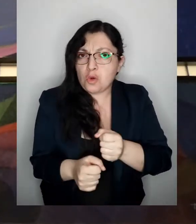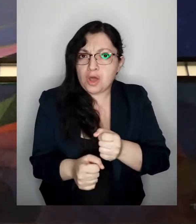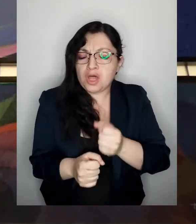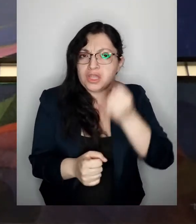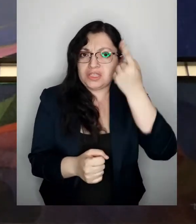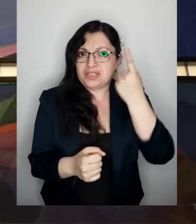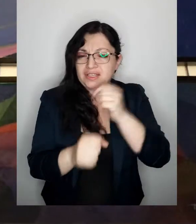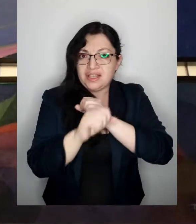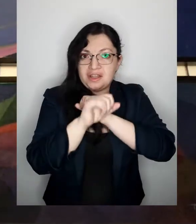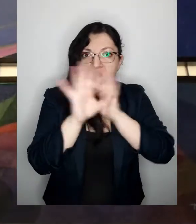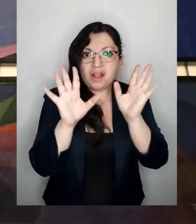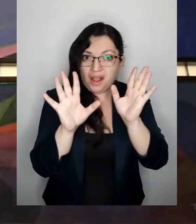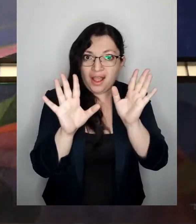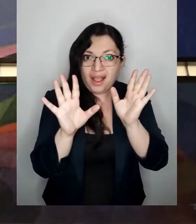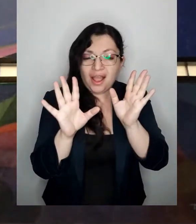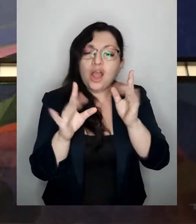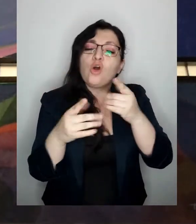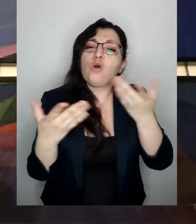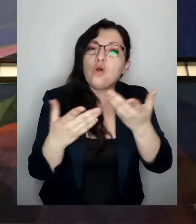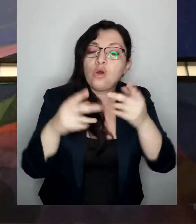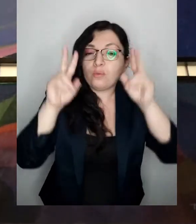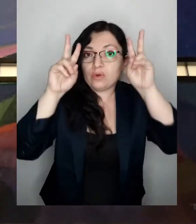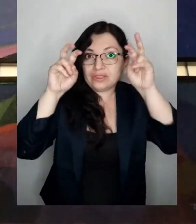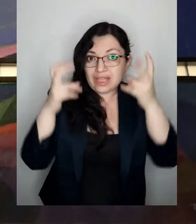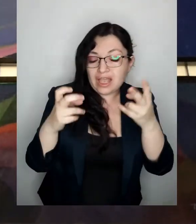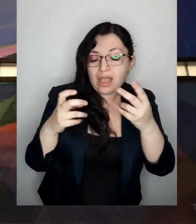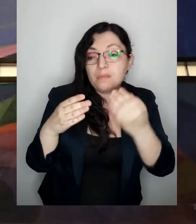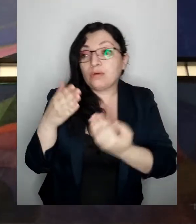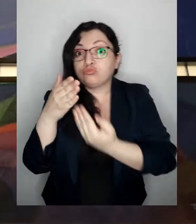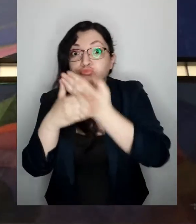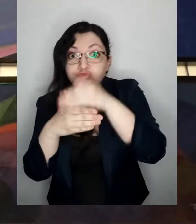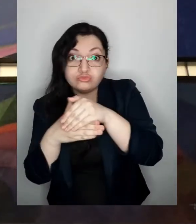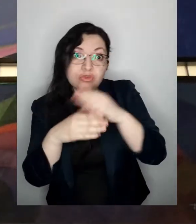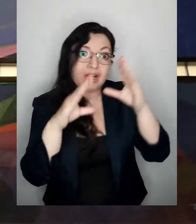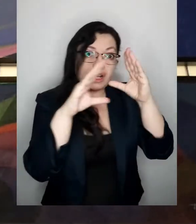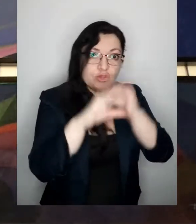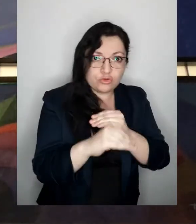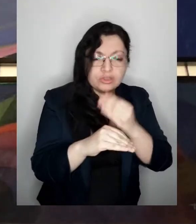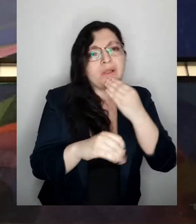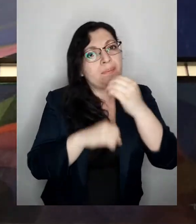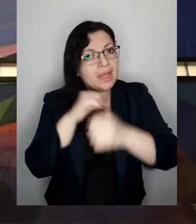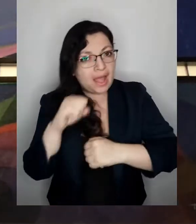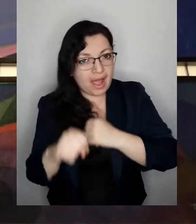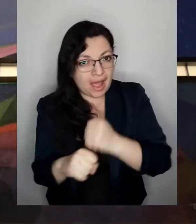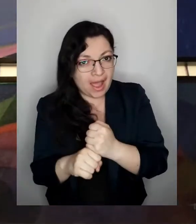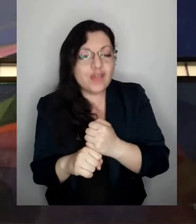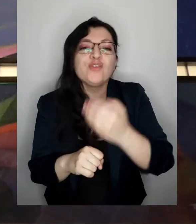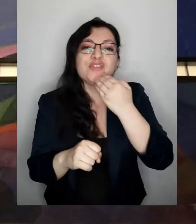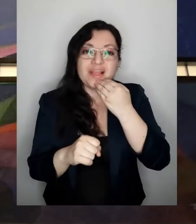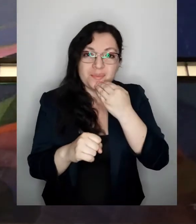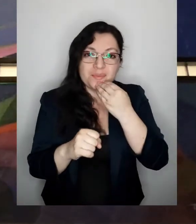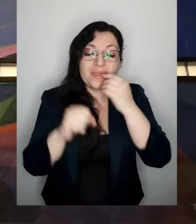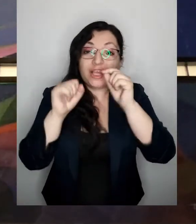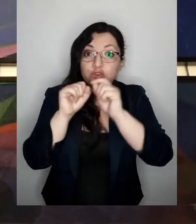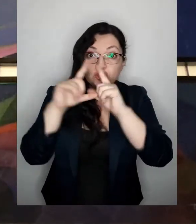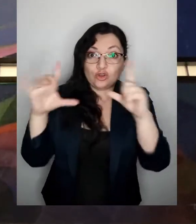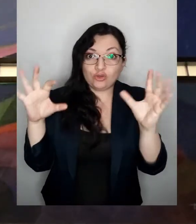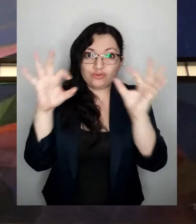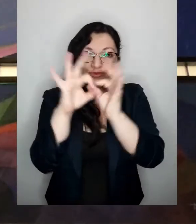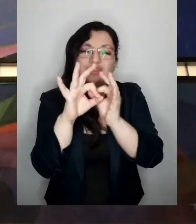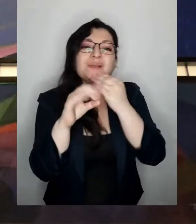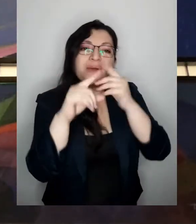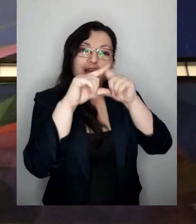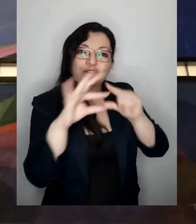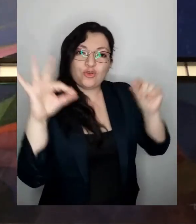mejor fenómenos como el día y la noche el año y las estaciones del año y los eclipses